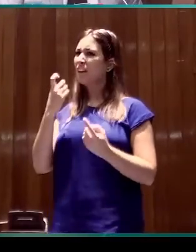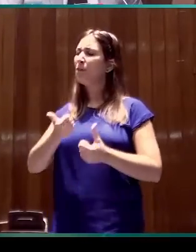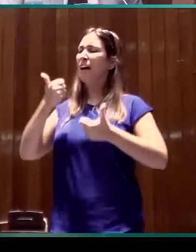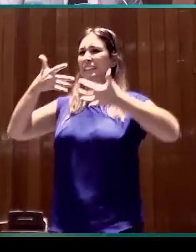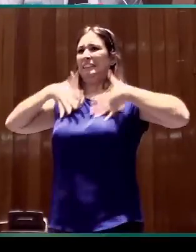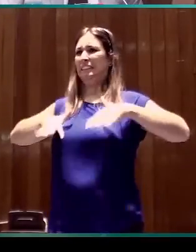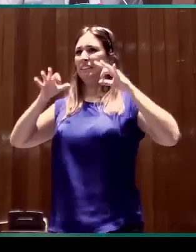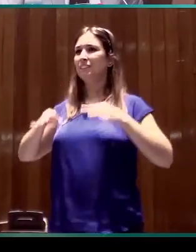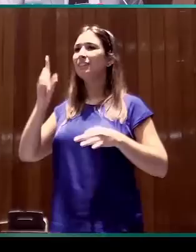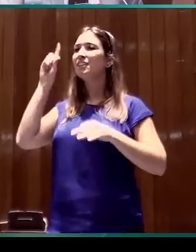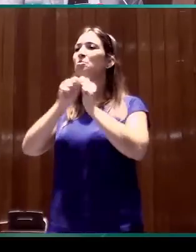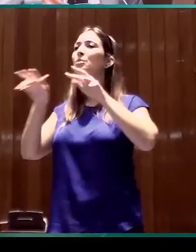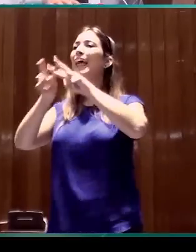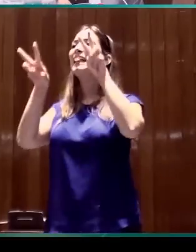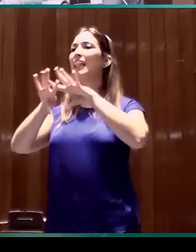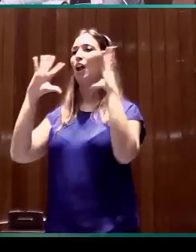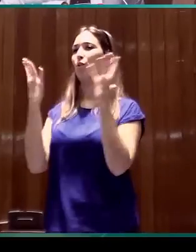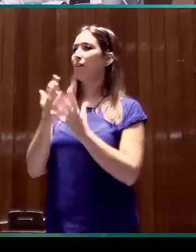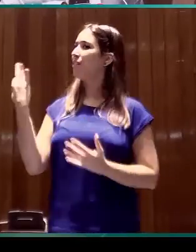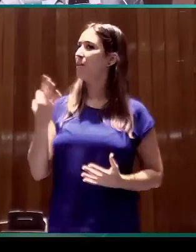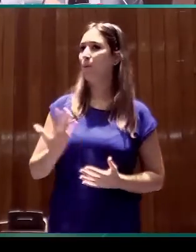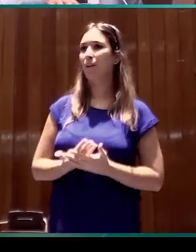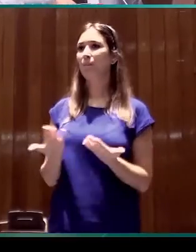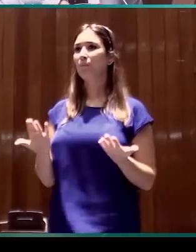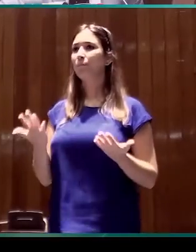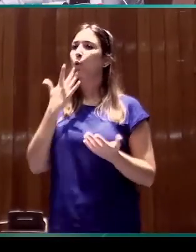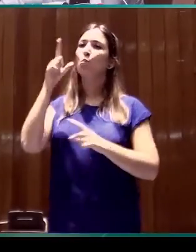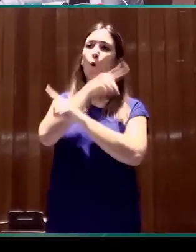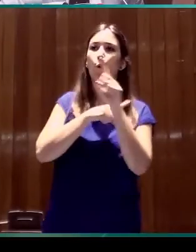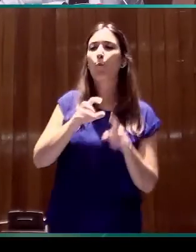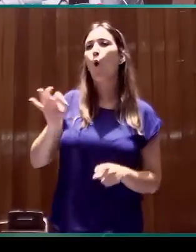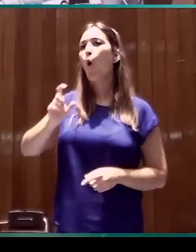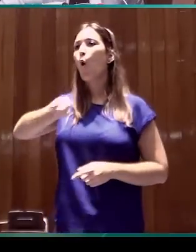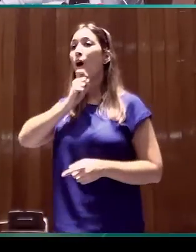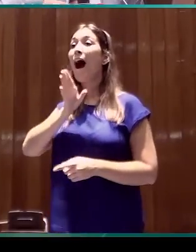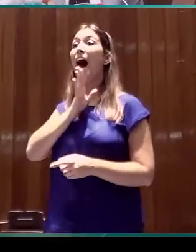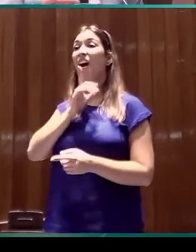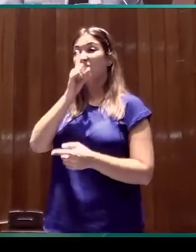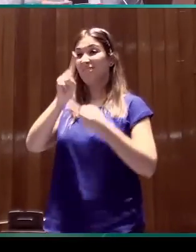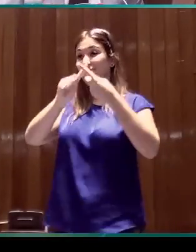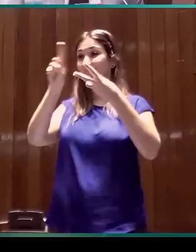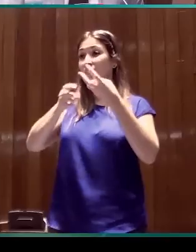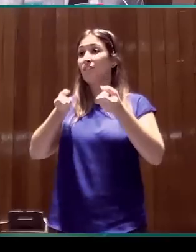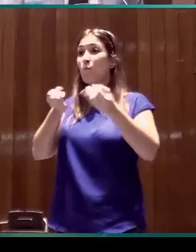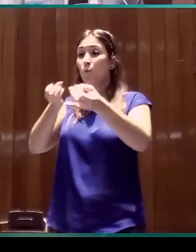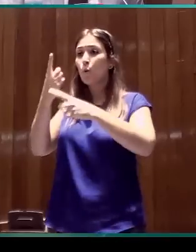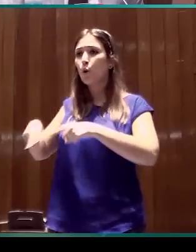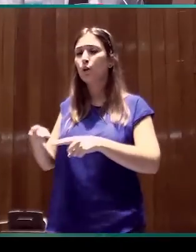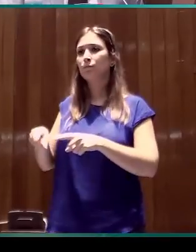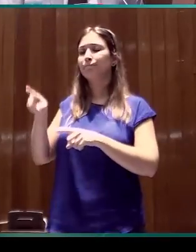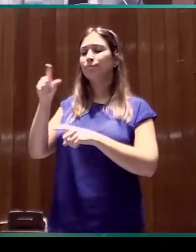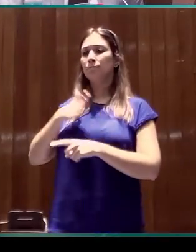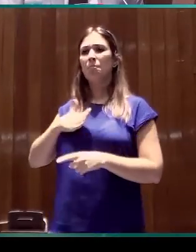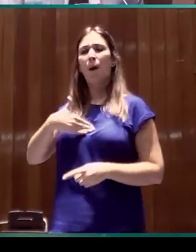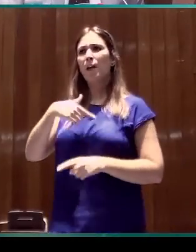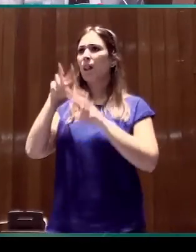internacionalización. Los problemas o las dificultades que les mencionaba hasta ahora, con las que nos encontramos como investigadores